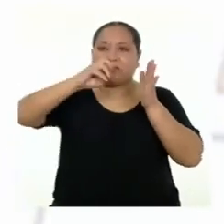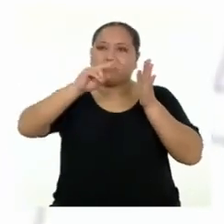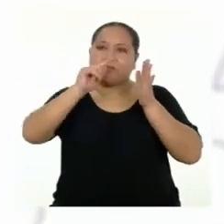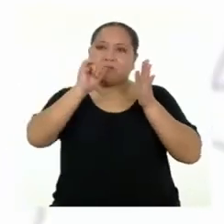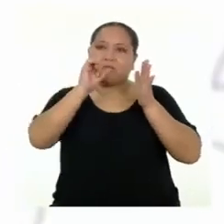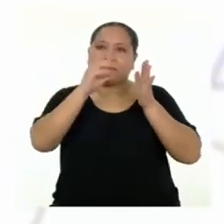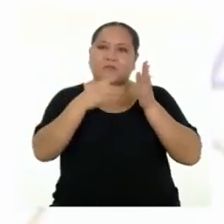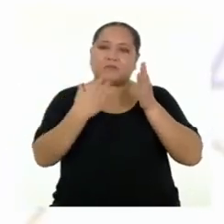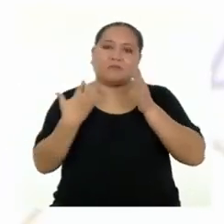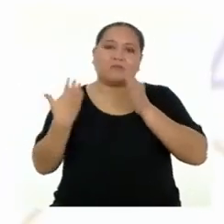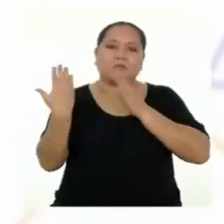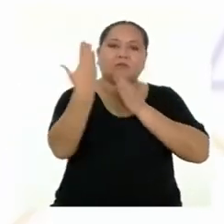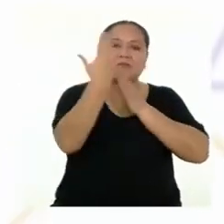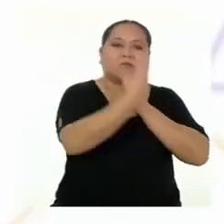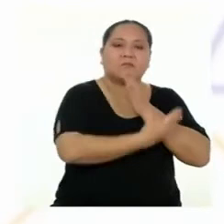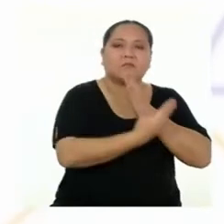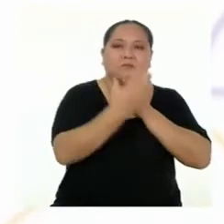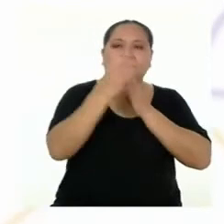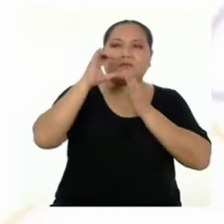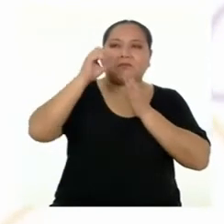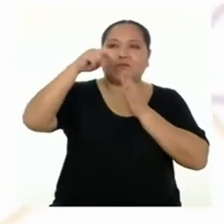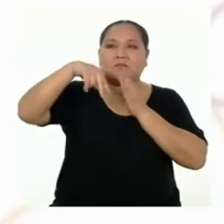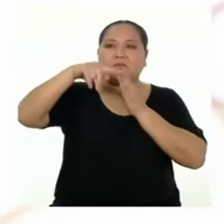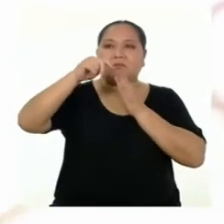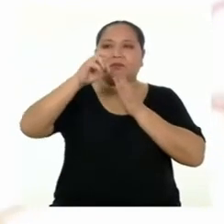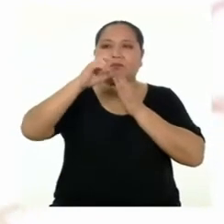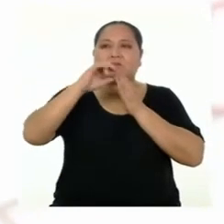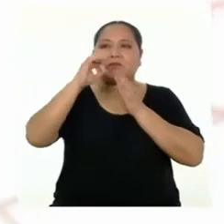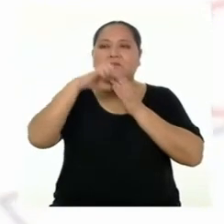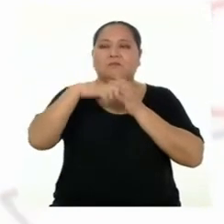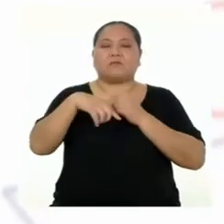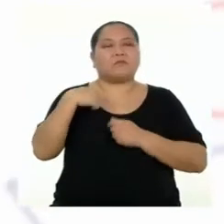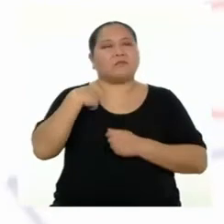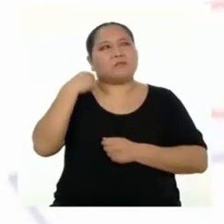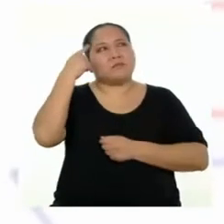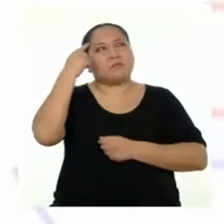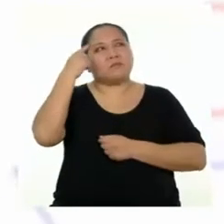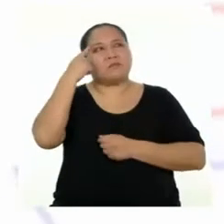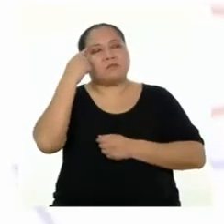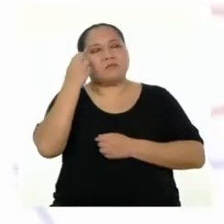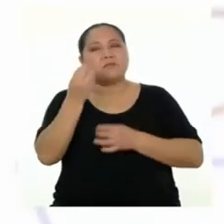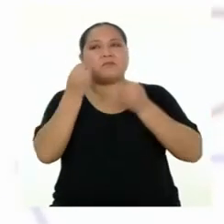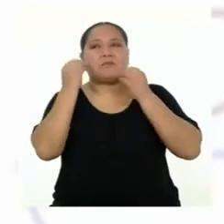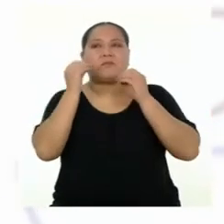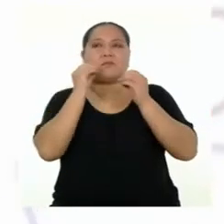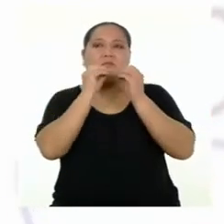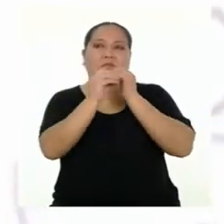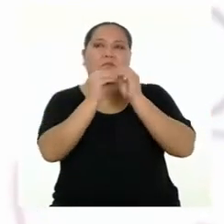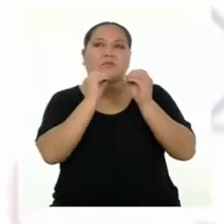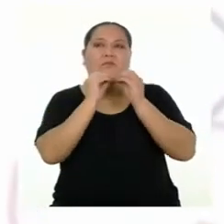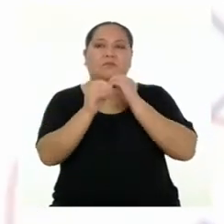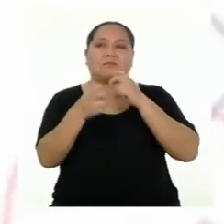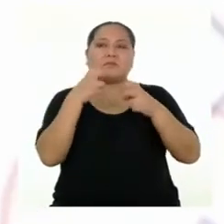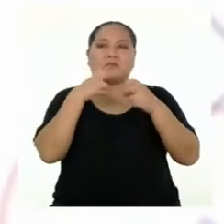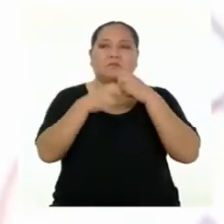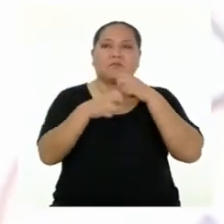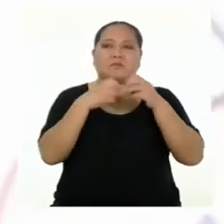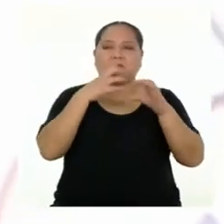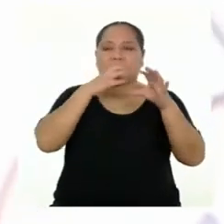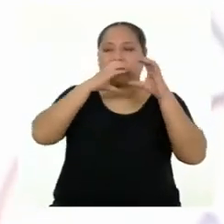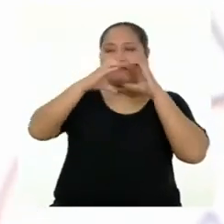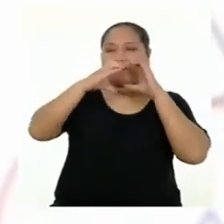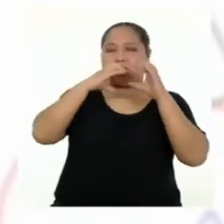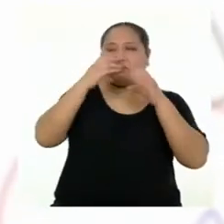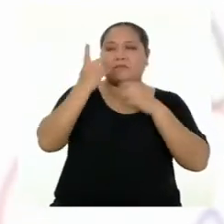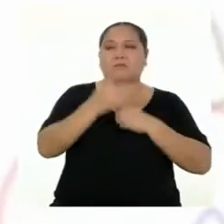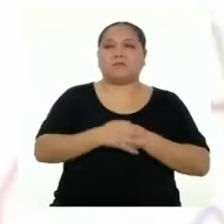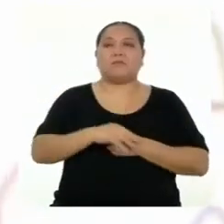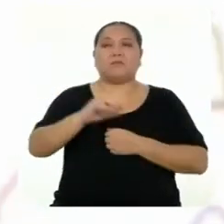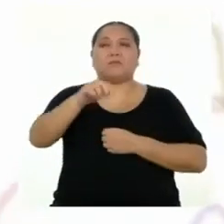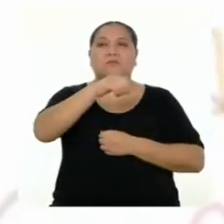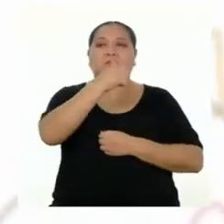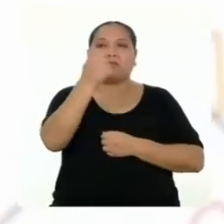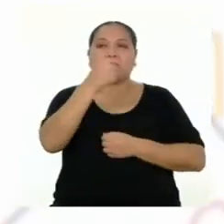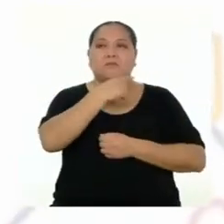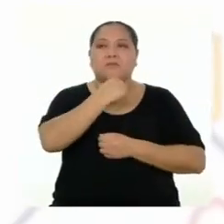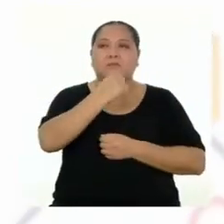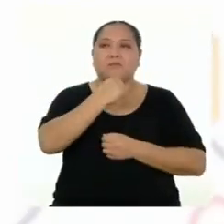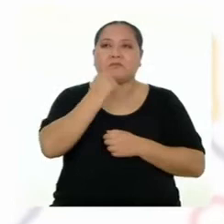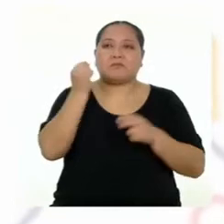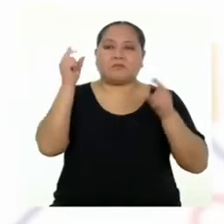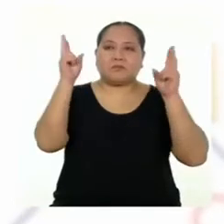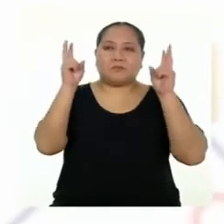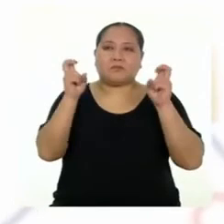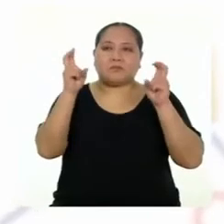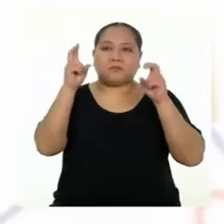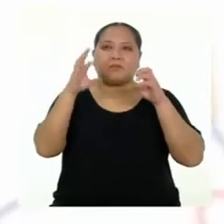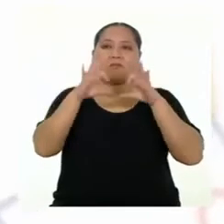pensando en ideas sobre cómo solucionar conflictos a través del diálogo. ¡Eso es bueno! Otra cosa que le pareció buena fue el